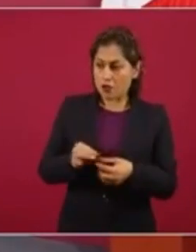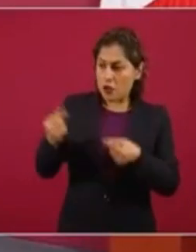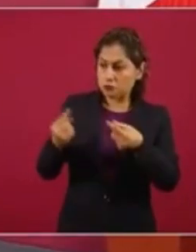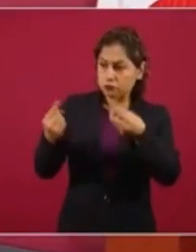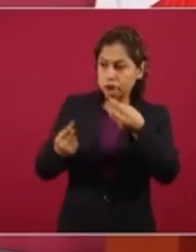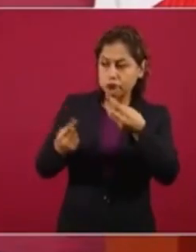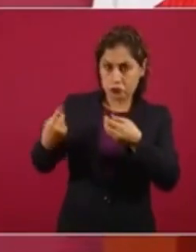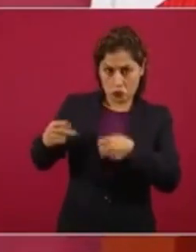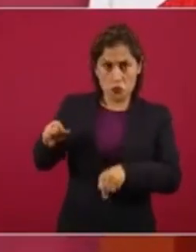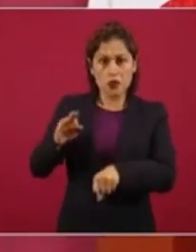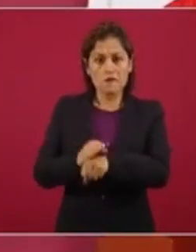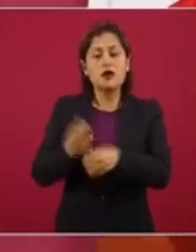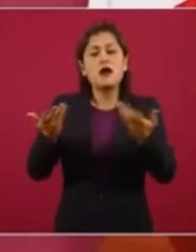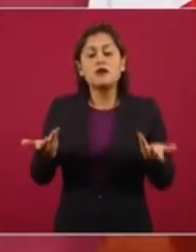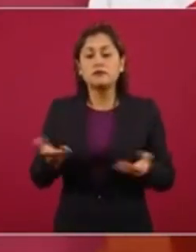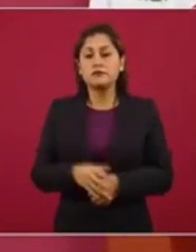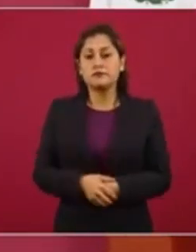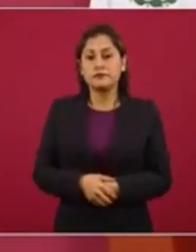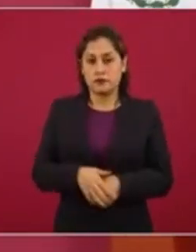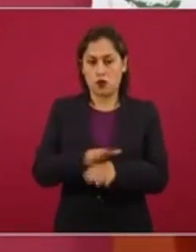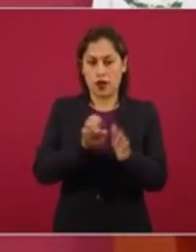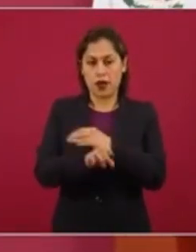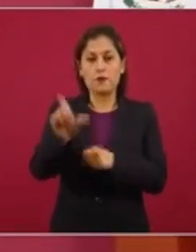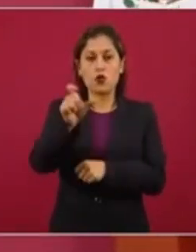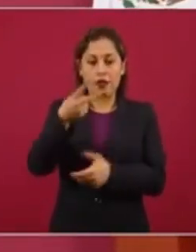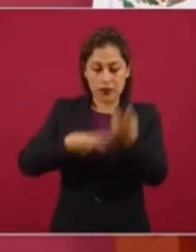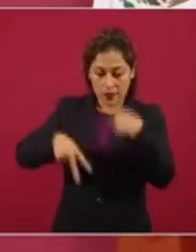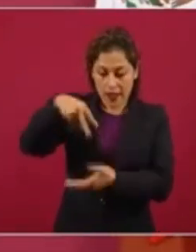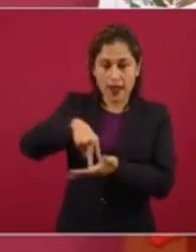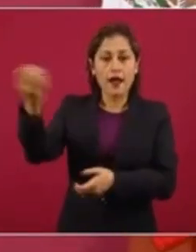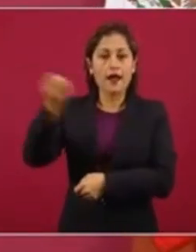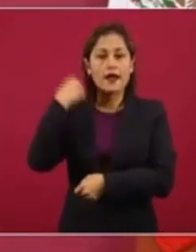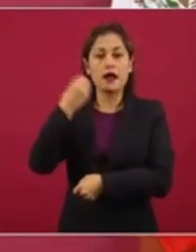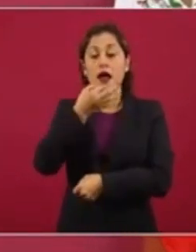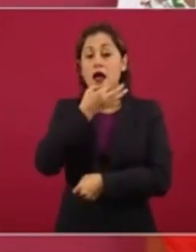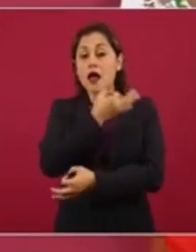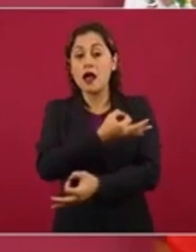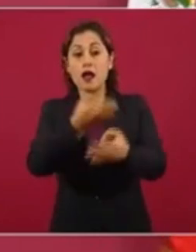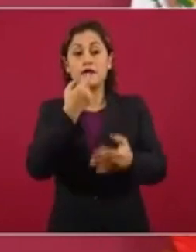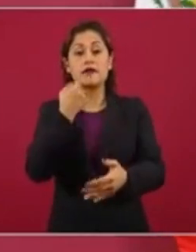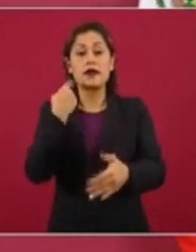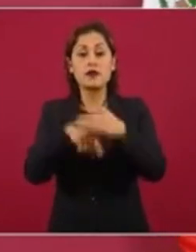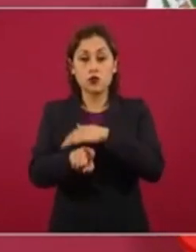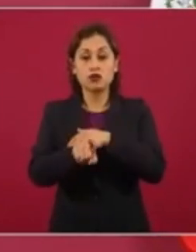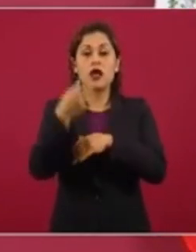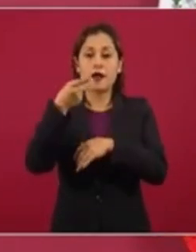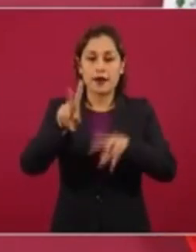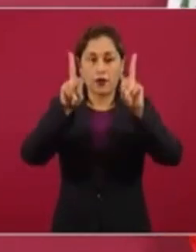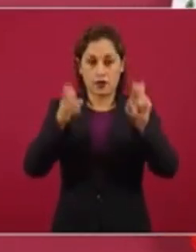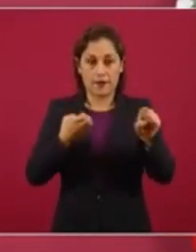Entonces, cuando se presenta una denuncia aquí, que sea del ámbito estatal,